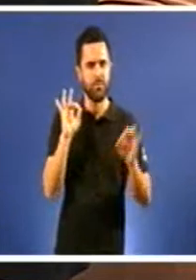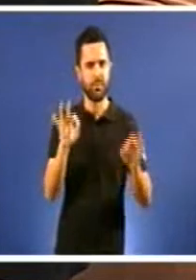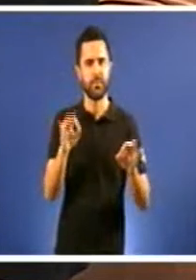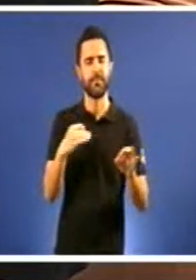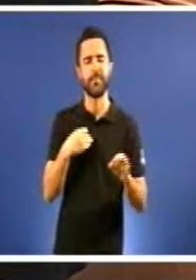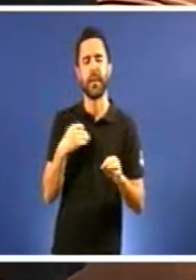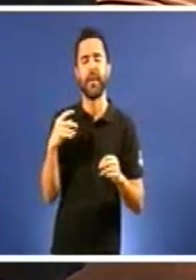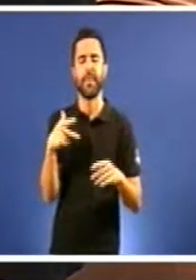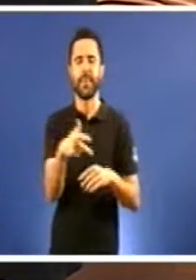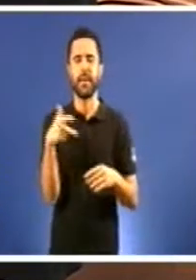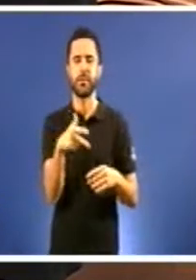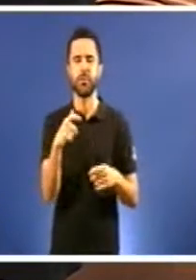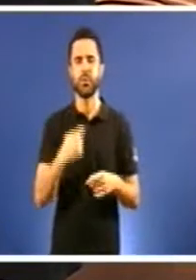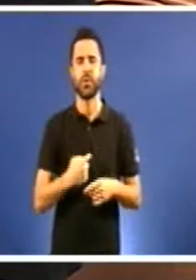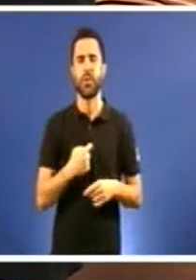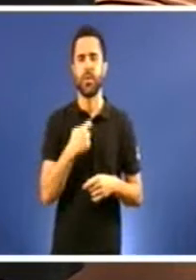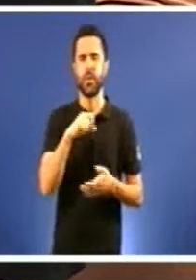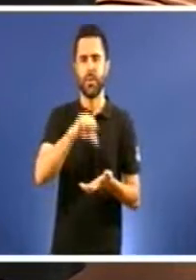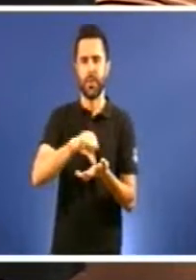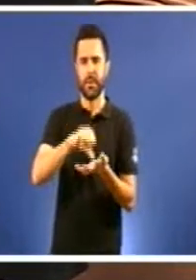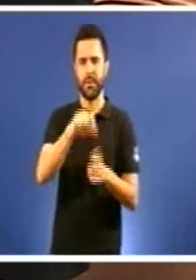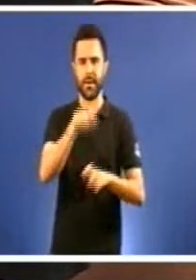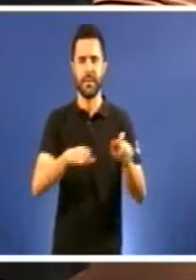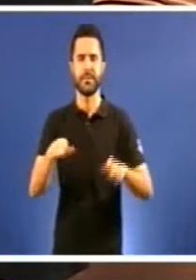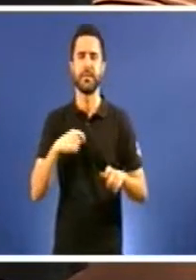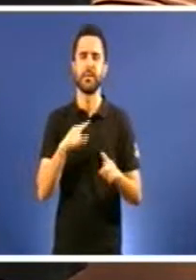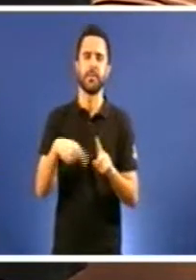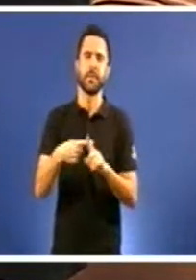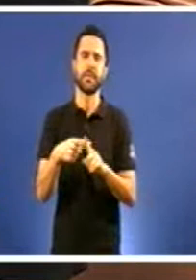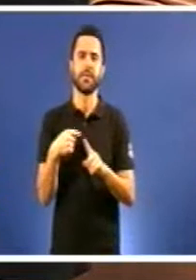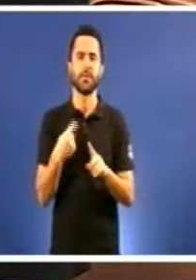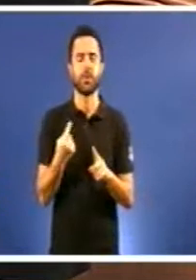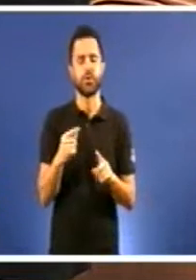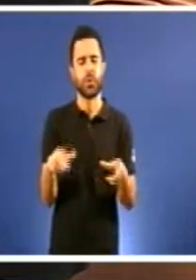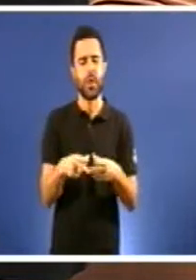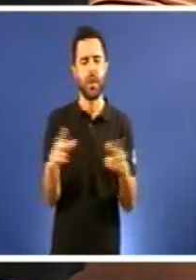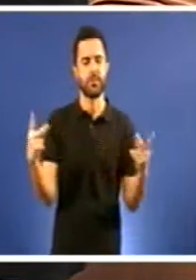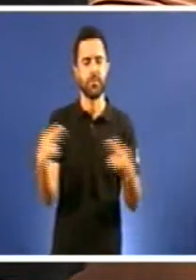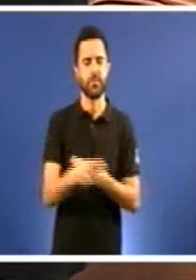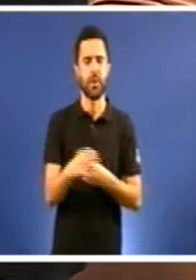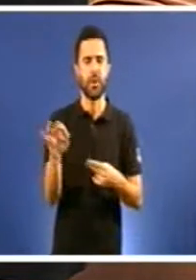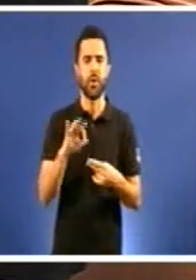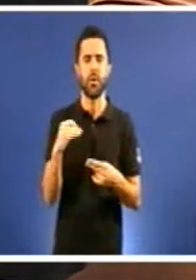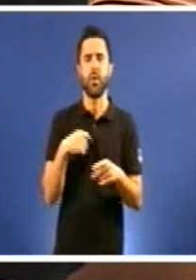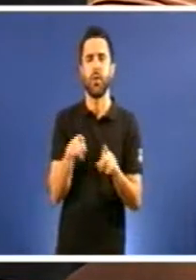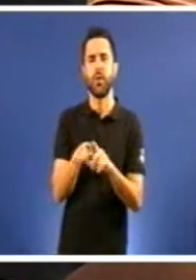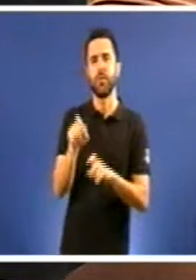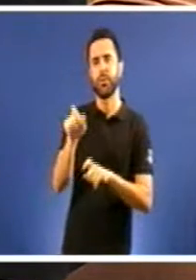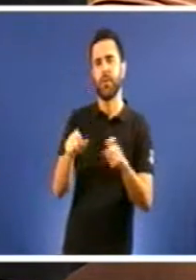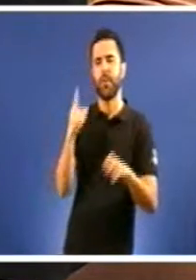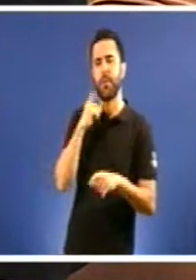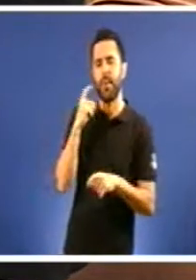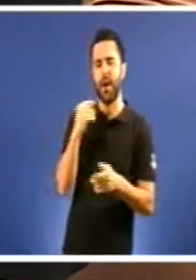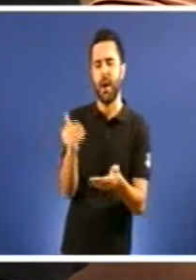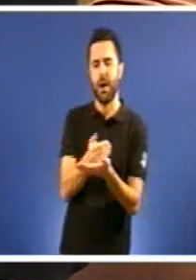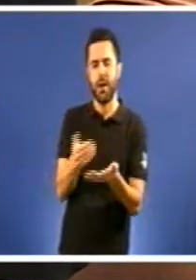sociais ou pola aposta dos orzamentos públicos o servizo da banca e dos acreedores da débida. Pero esta